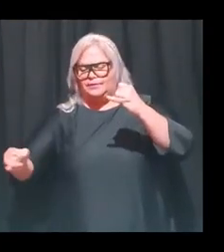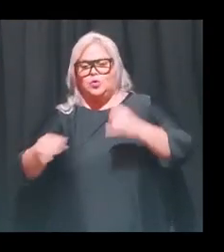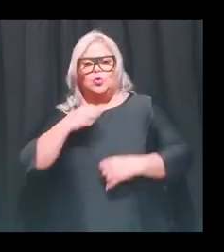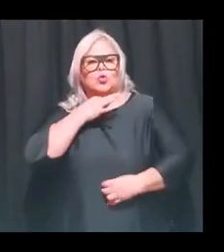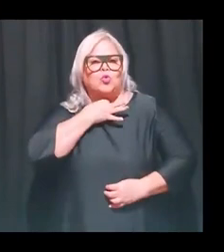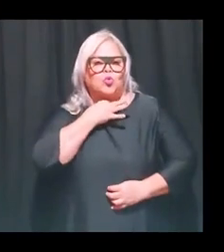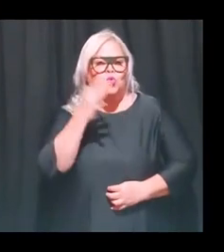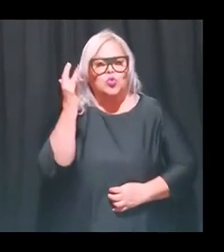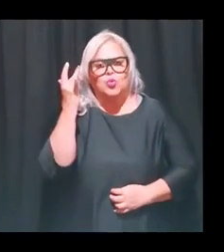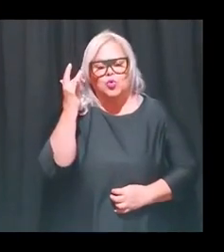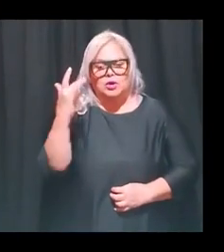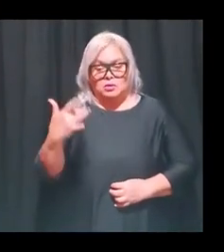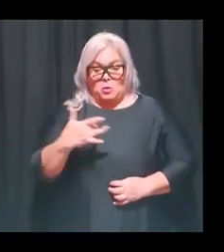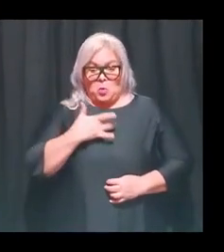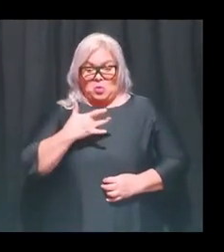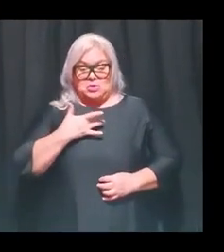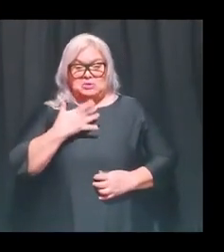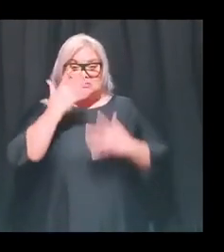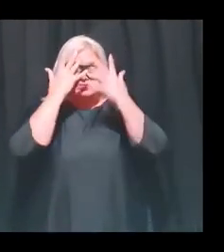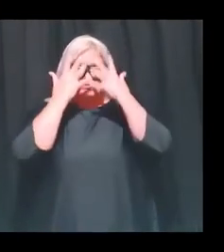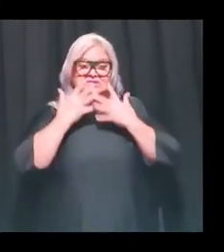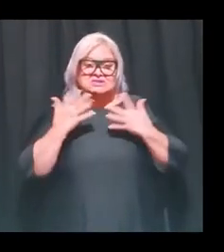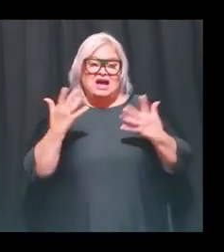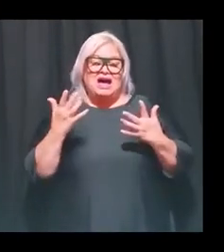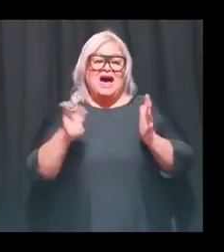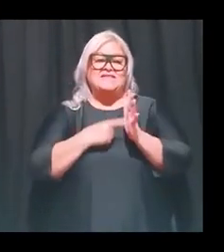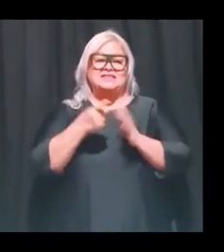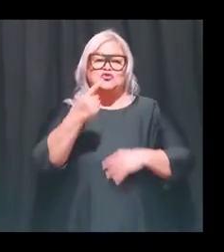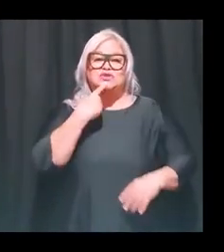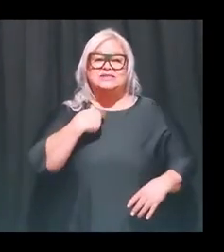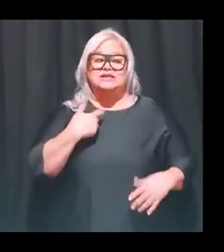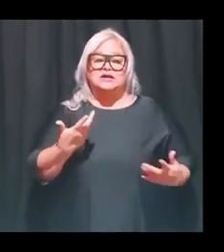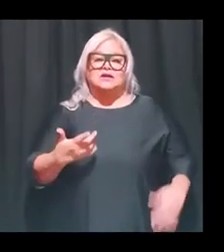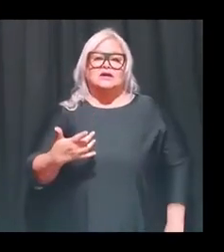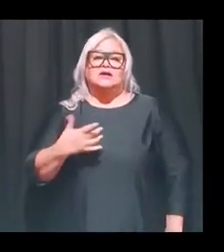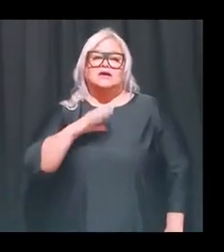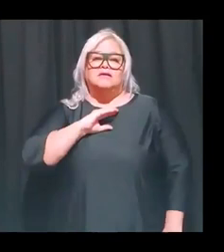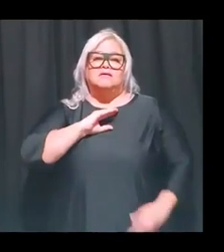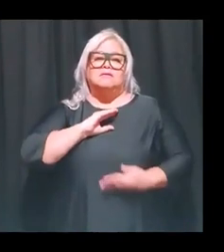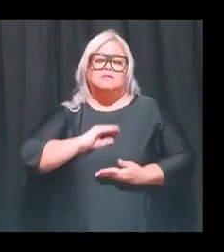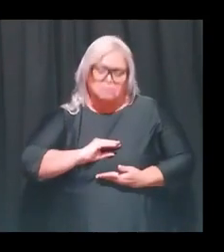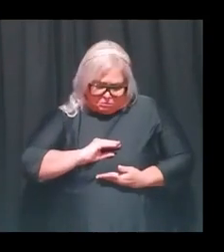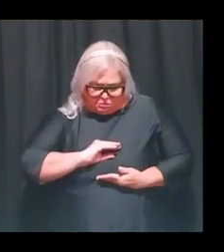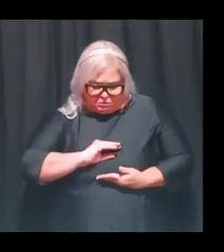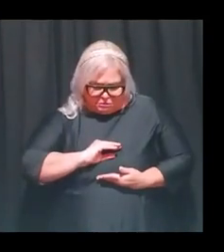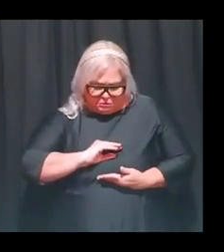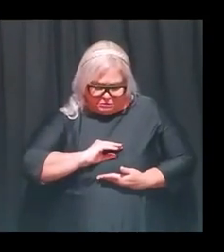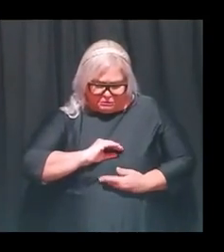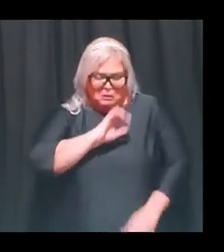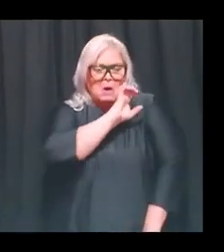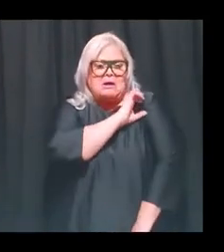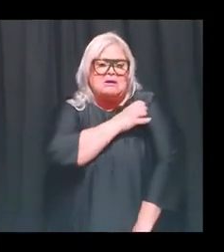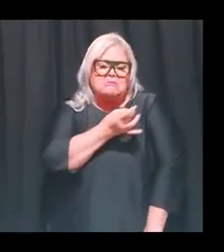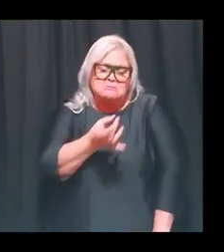cuando uno se siente con mucha tristeza a veces uno dice que tiene pues poca energía o estoy en